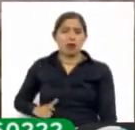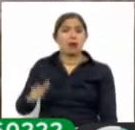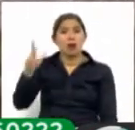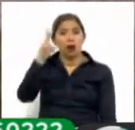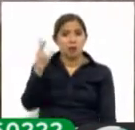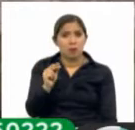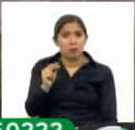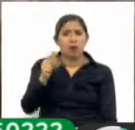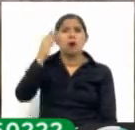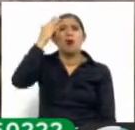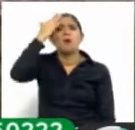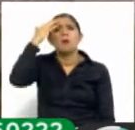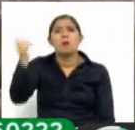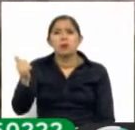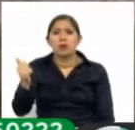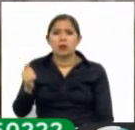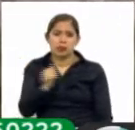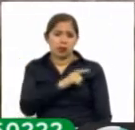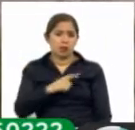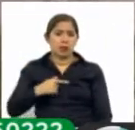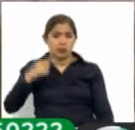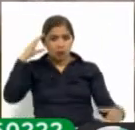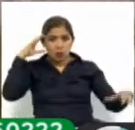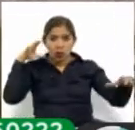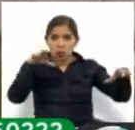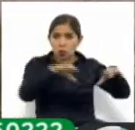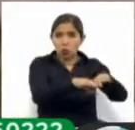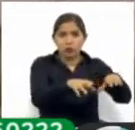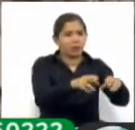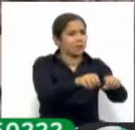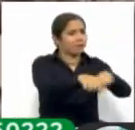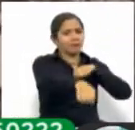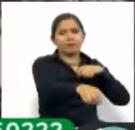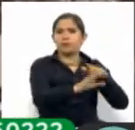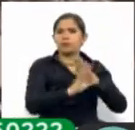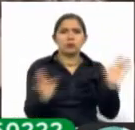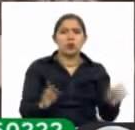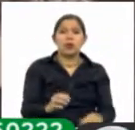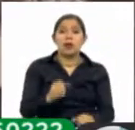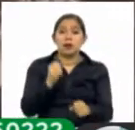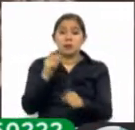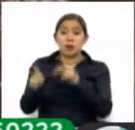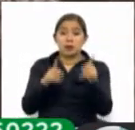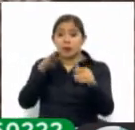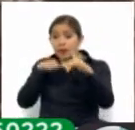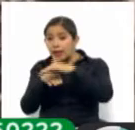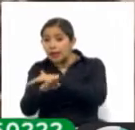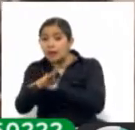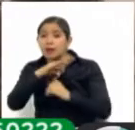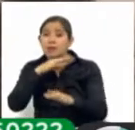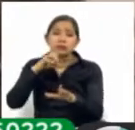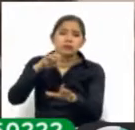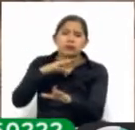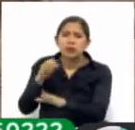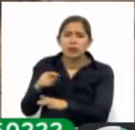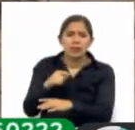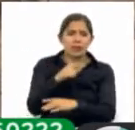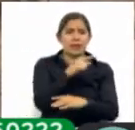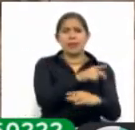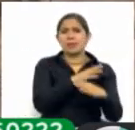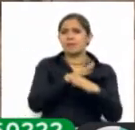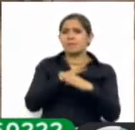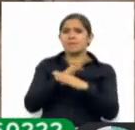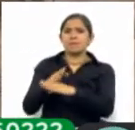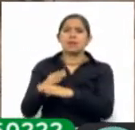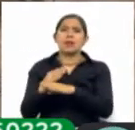anunció que se rescindió el contrato y además funcionarios cediles ingresaron a los rellenos de Alpacoma y Zacachurú, aspecto que fue rechazado